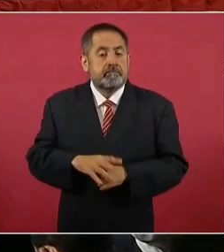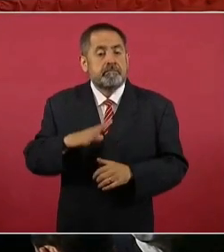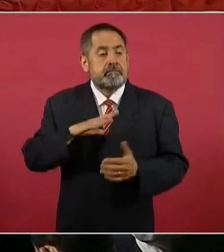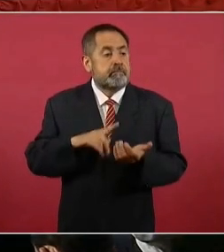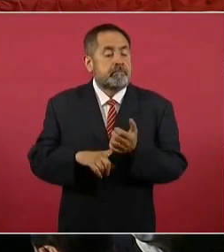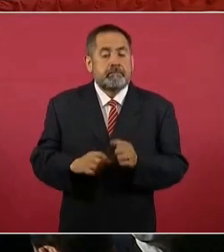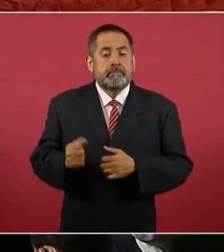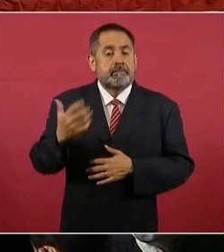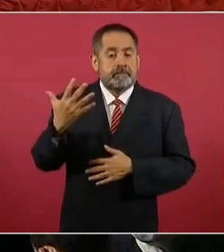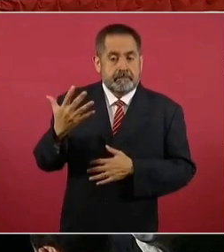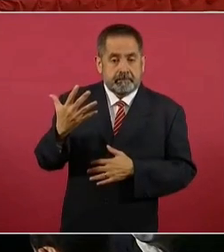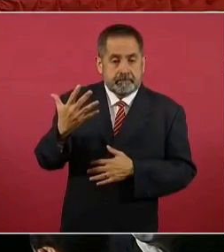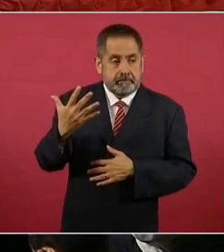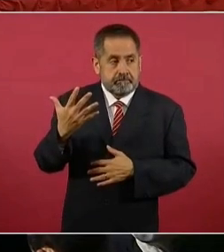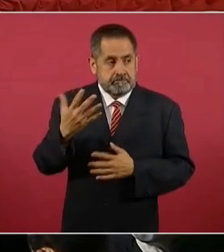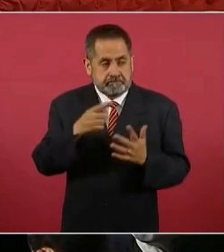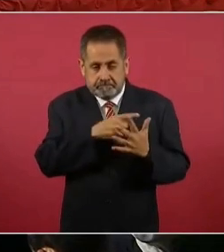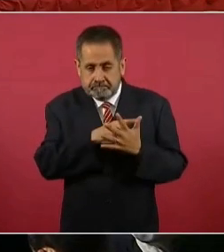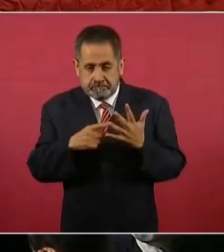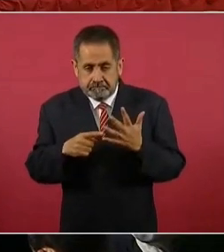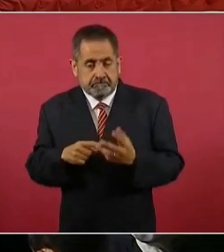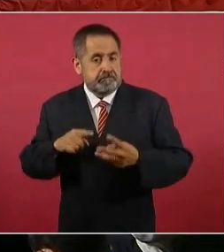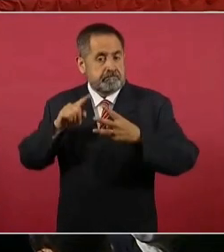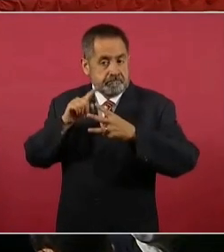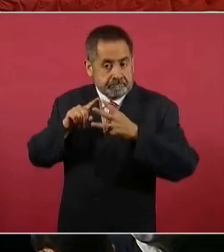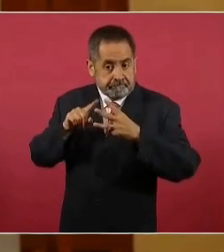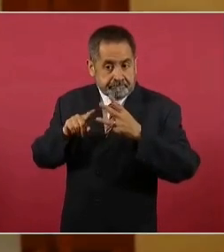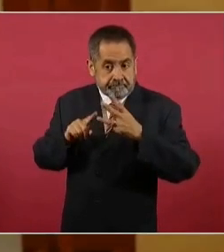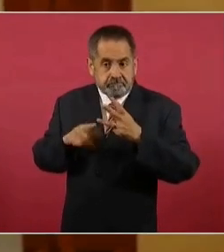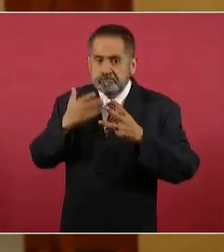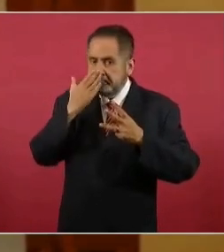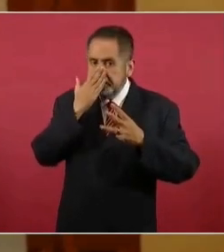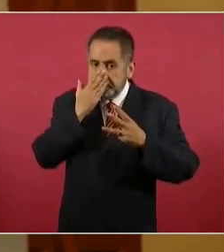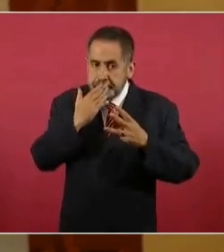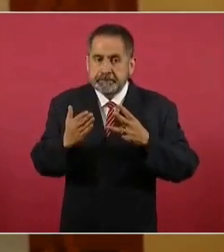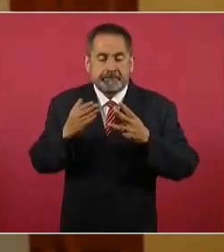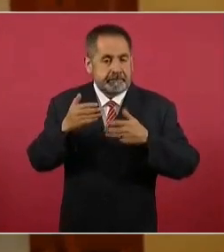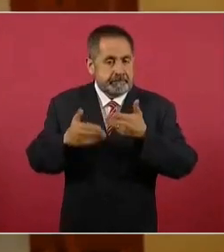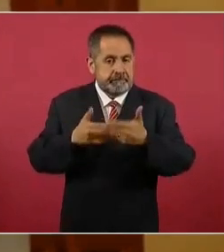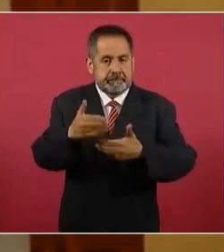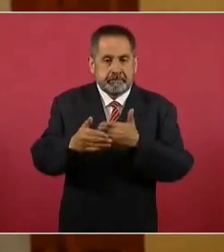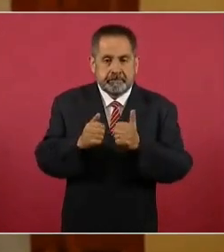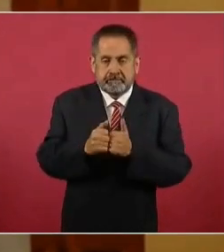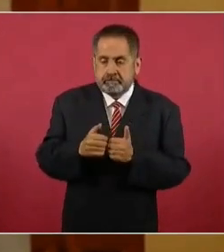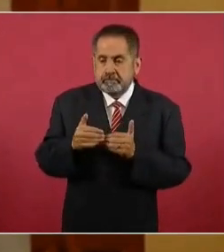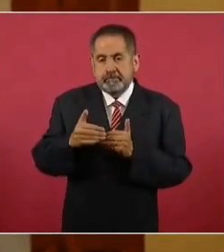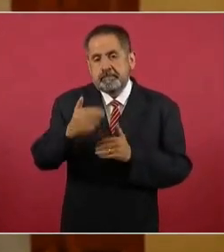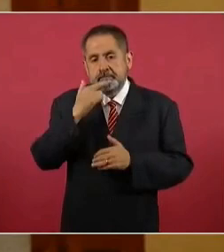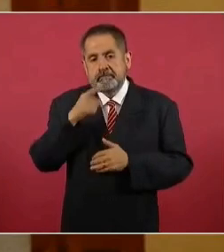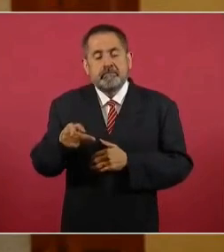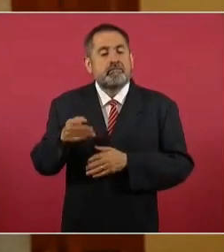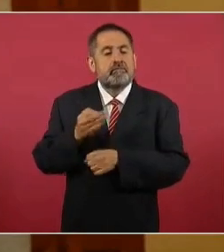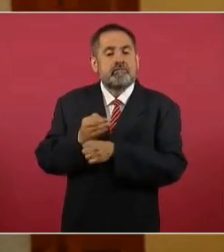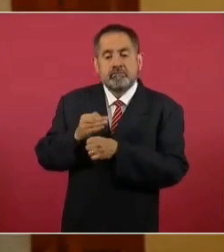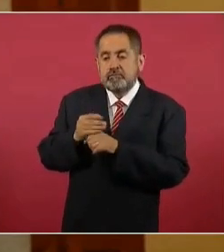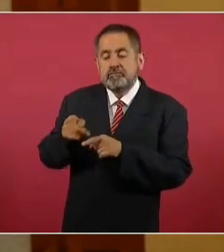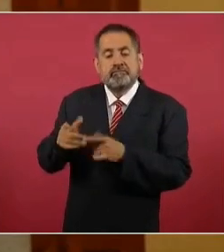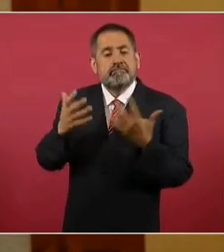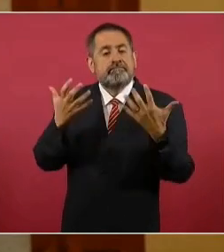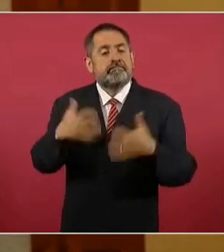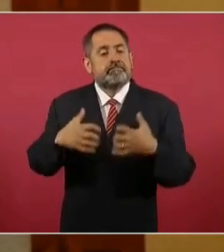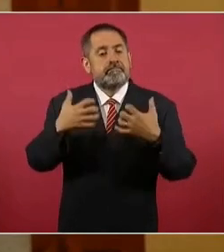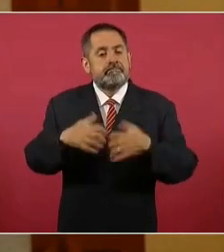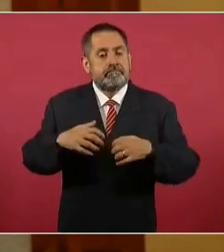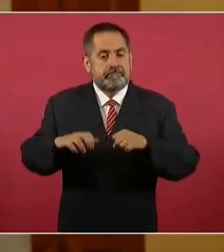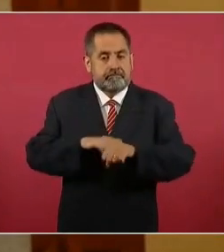de estos tres han seguido con bastante éxito y el más avanzado es el que tenía en desarrollo una empresa